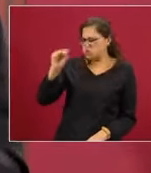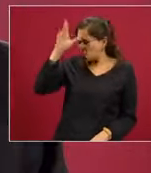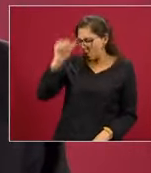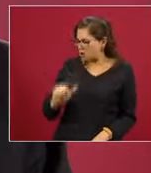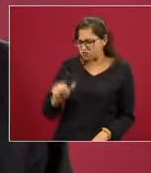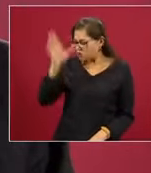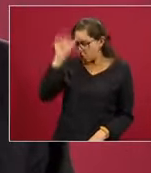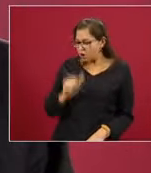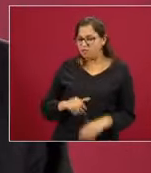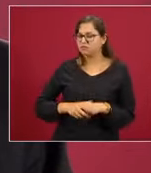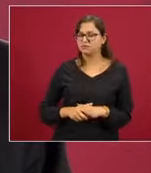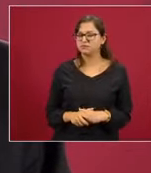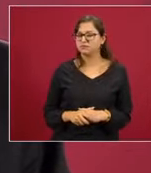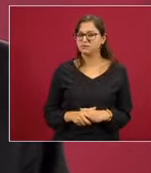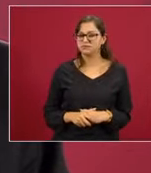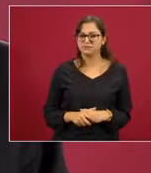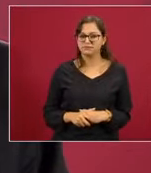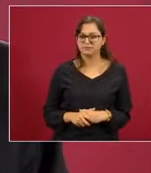acuerdo.